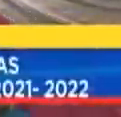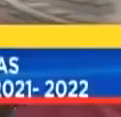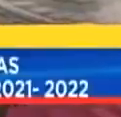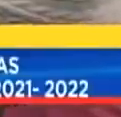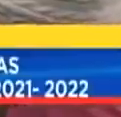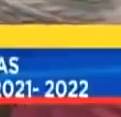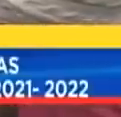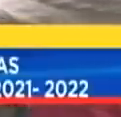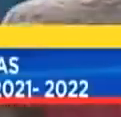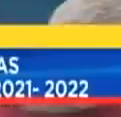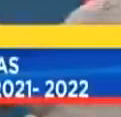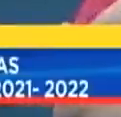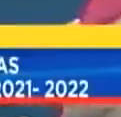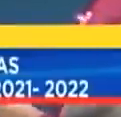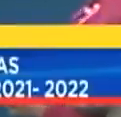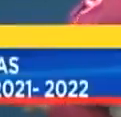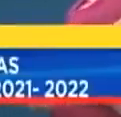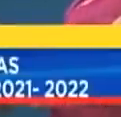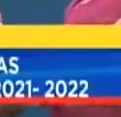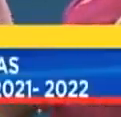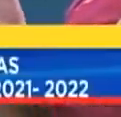código del derecho